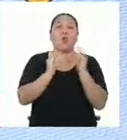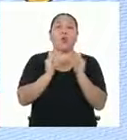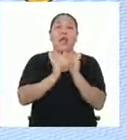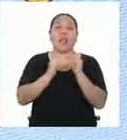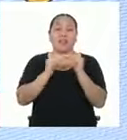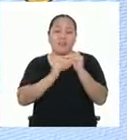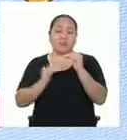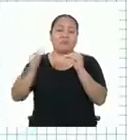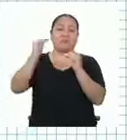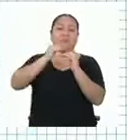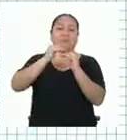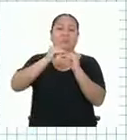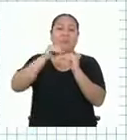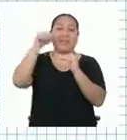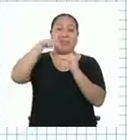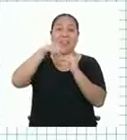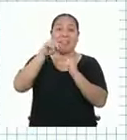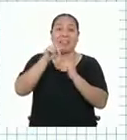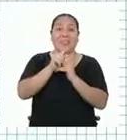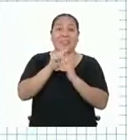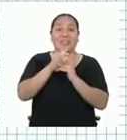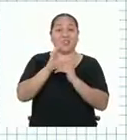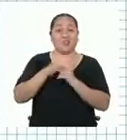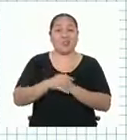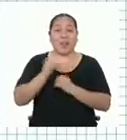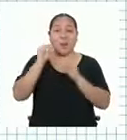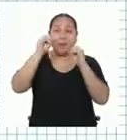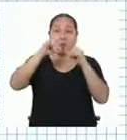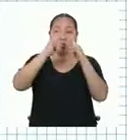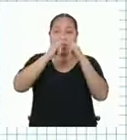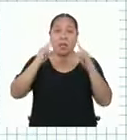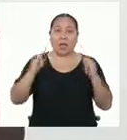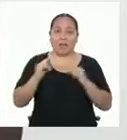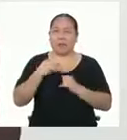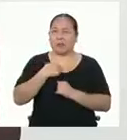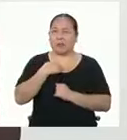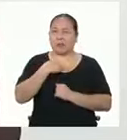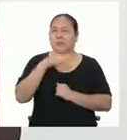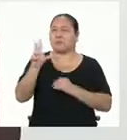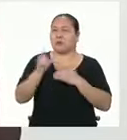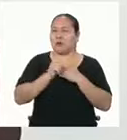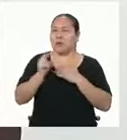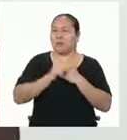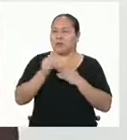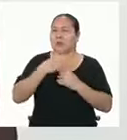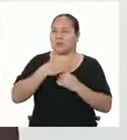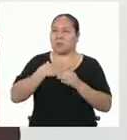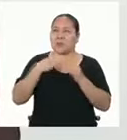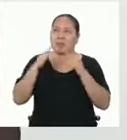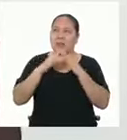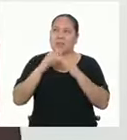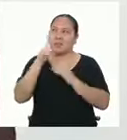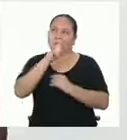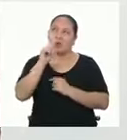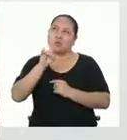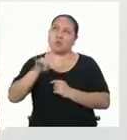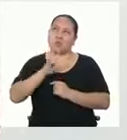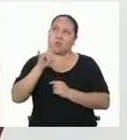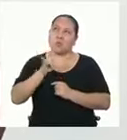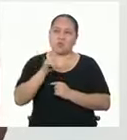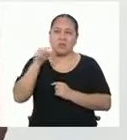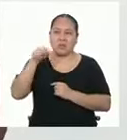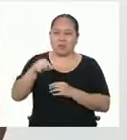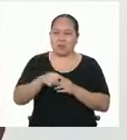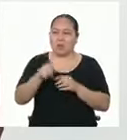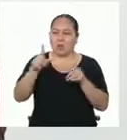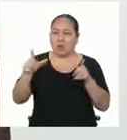quiero poner una carpa. Qué buena idea, Yaremis. Me lo voy a copiar. Hay muchos espacios en casa que no usamos mucho y